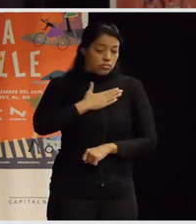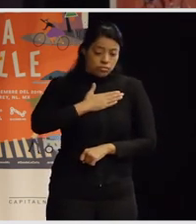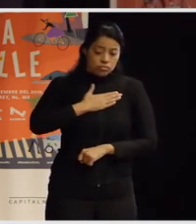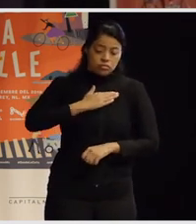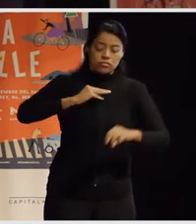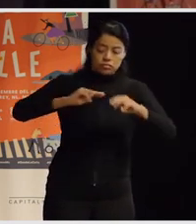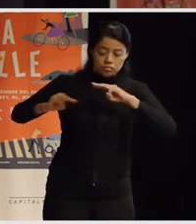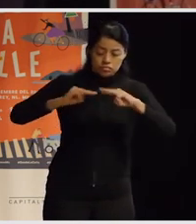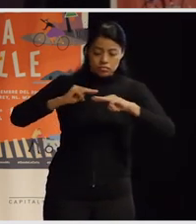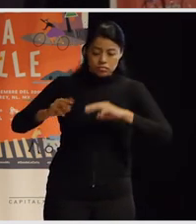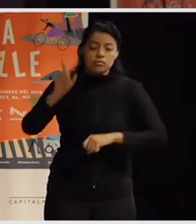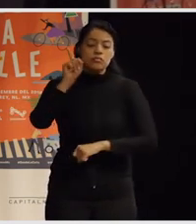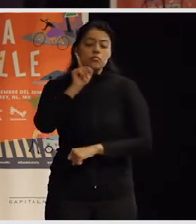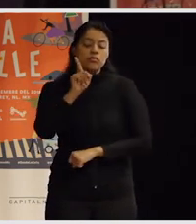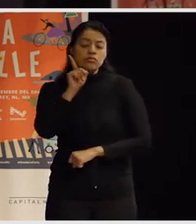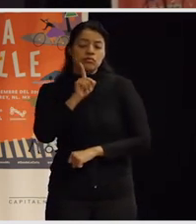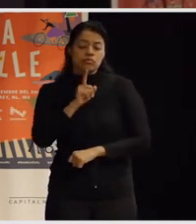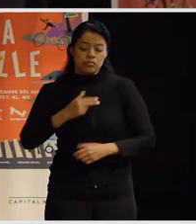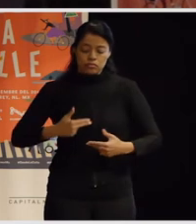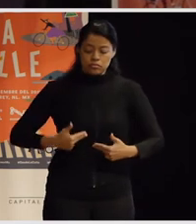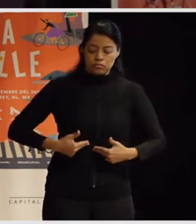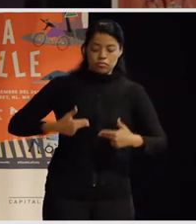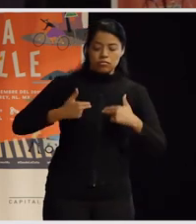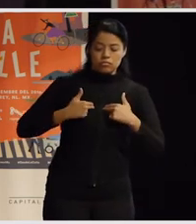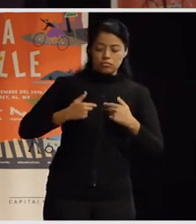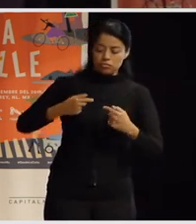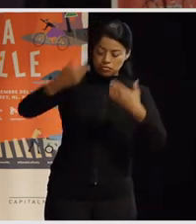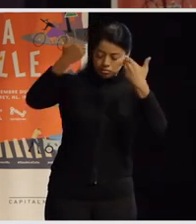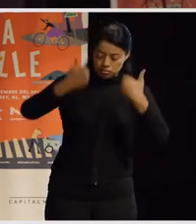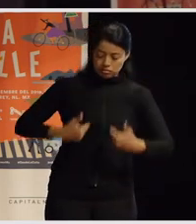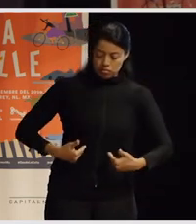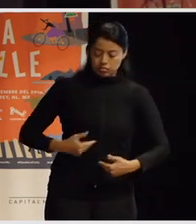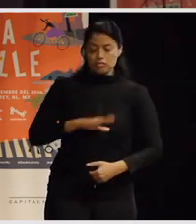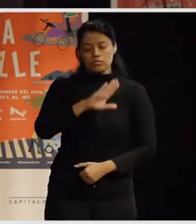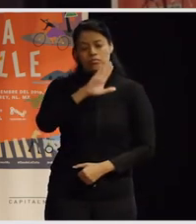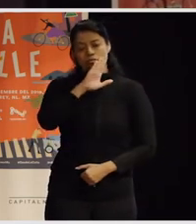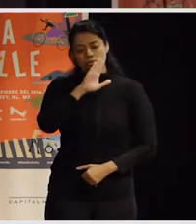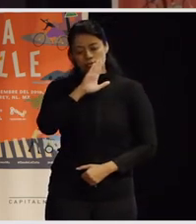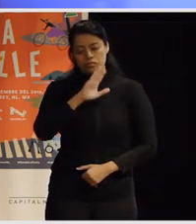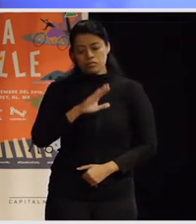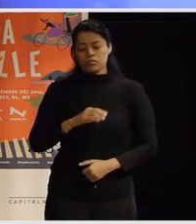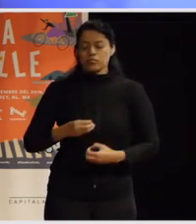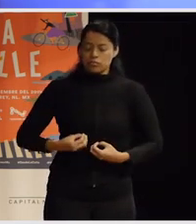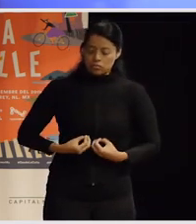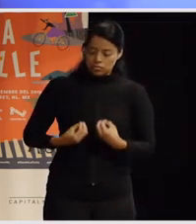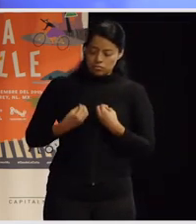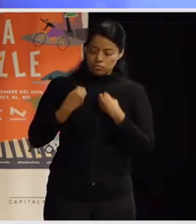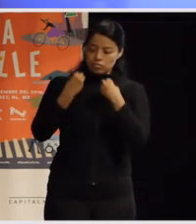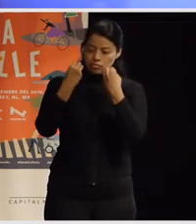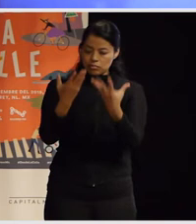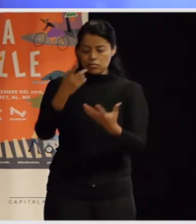es que la mujer es un ser humano que si por sí mismo al ser madre tiene la capacidad de darse a